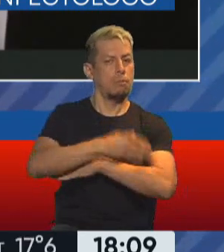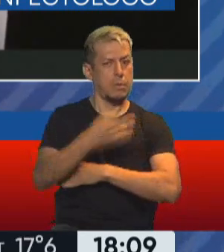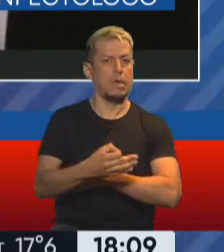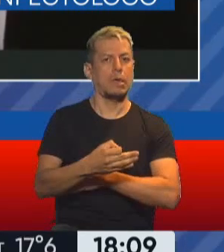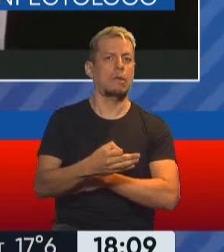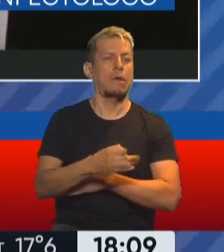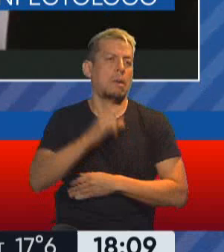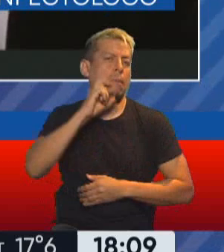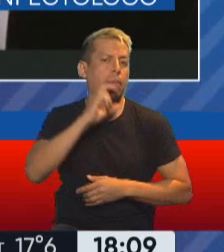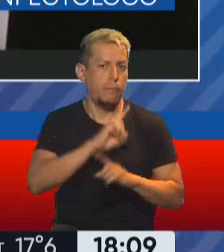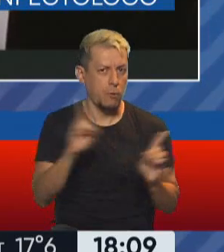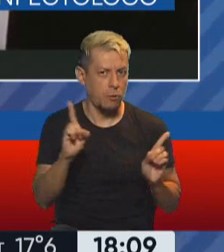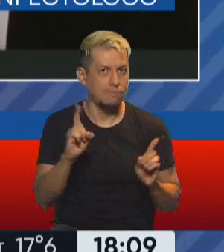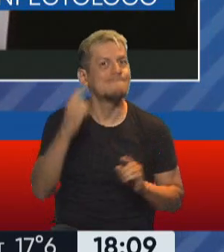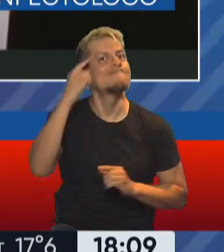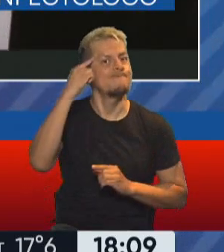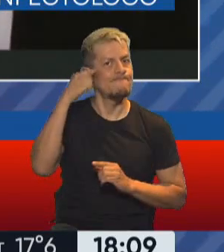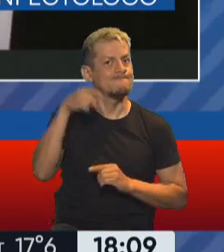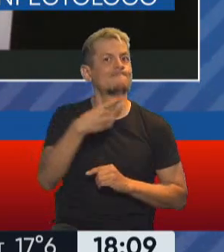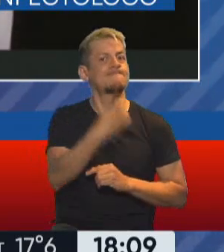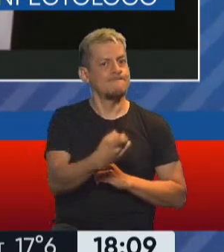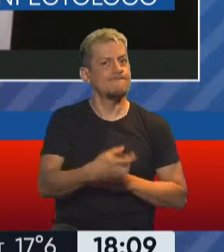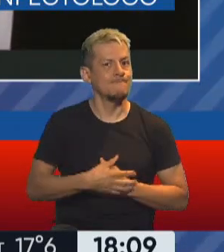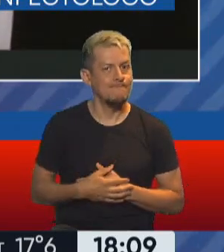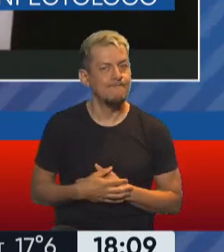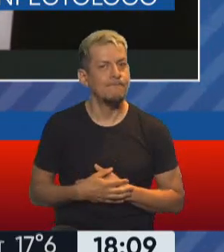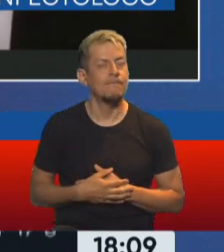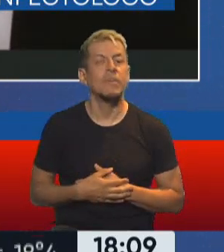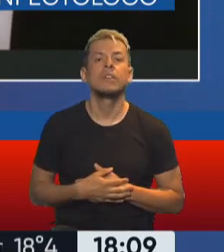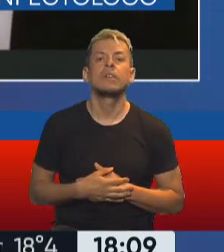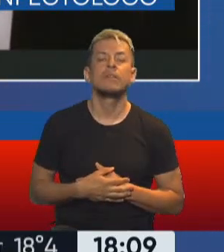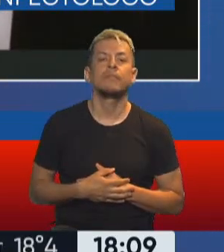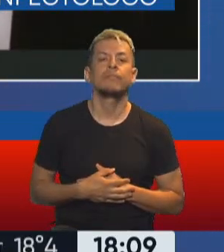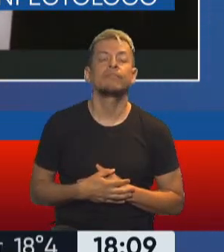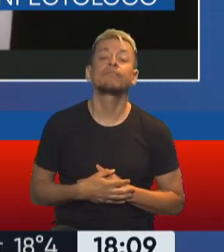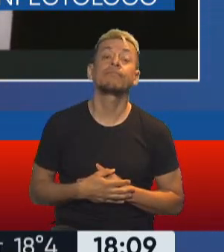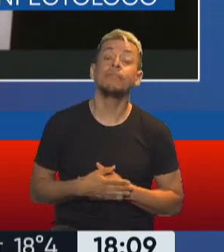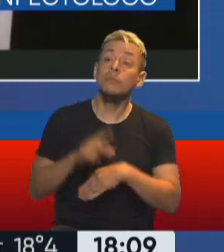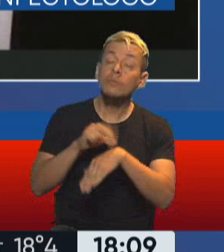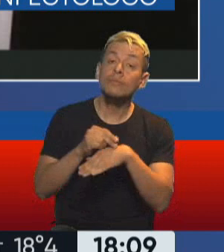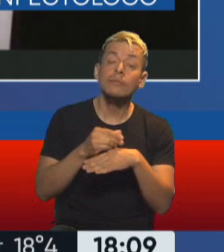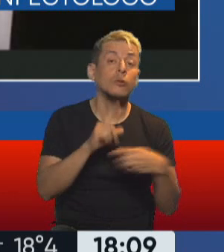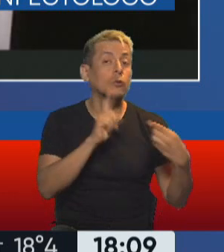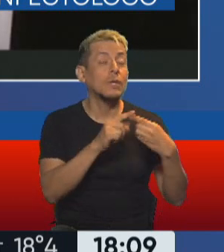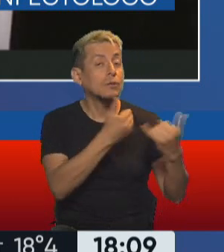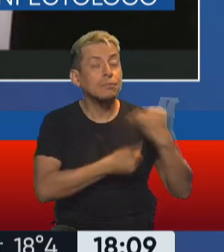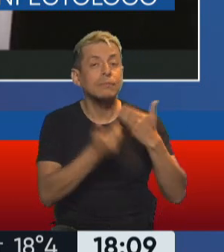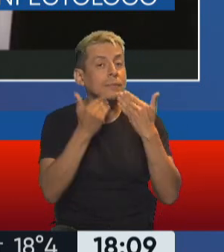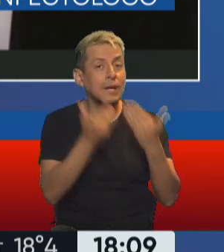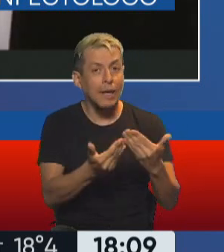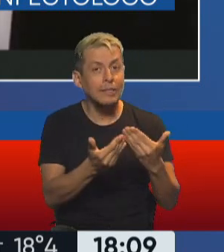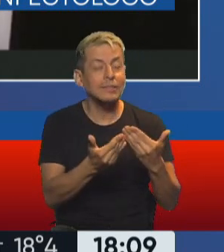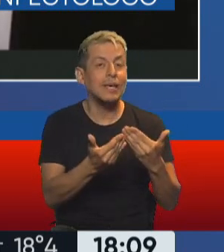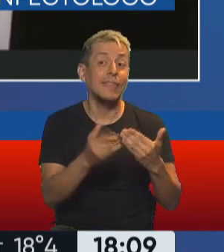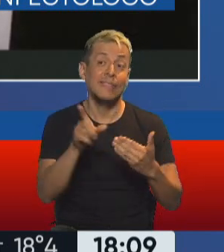consonancia con las normativas sanitarias emanadas del gobierno. Doctor, le agradezco mucho este contacto con la Televisión Pública